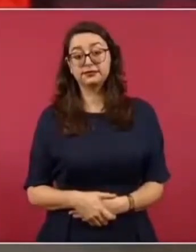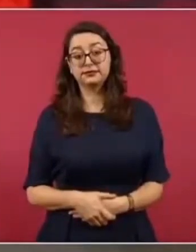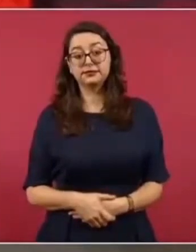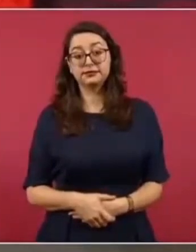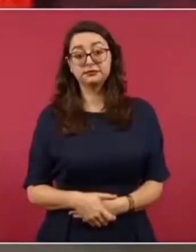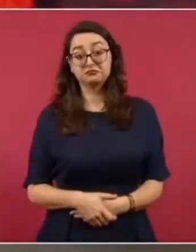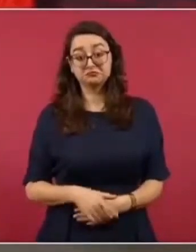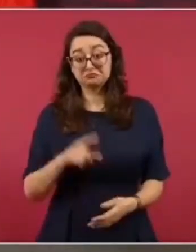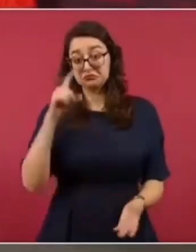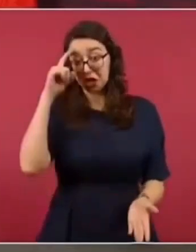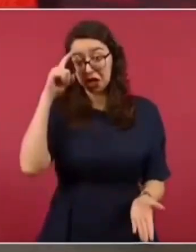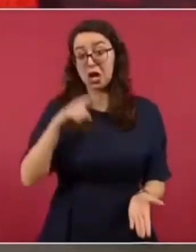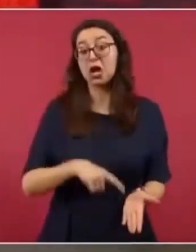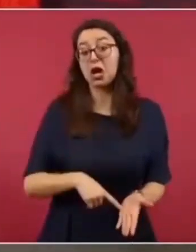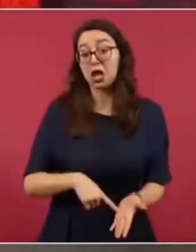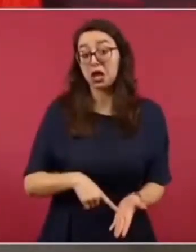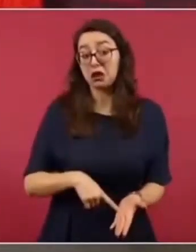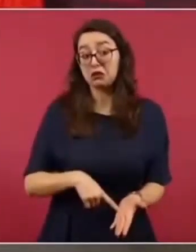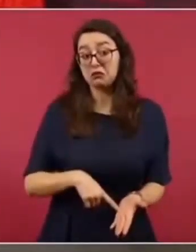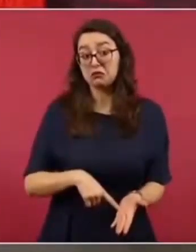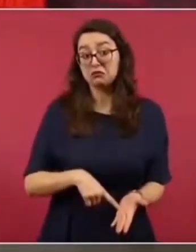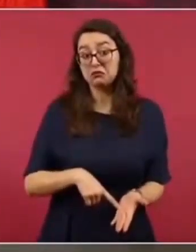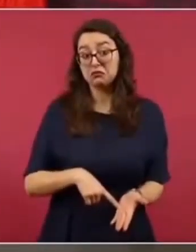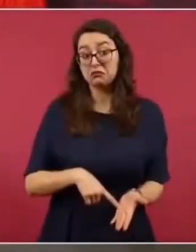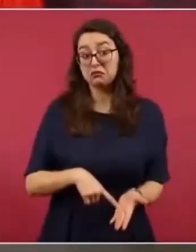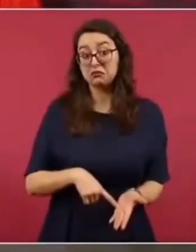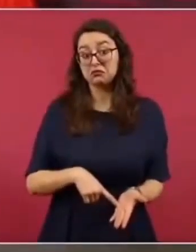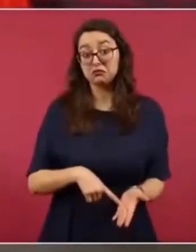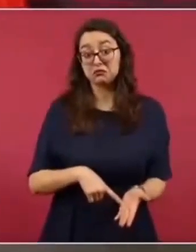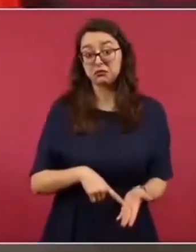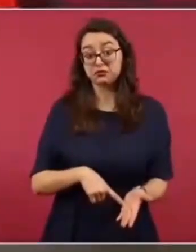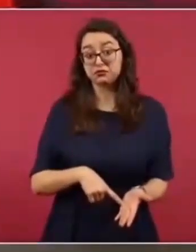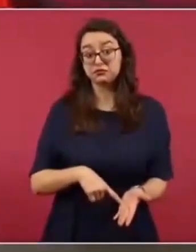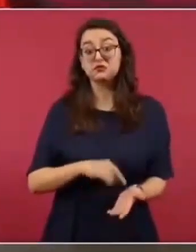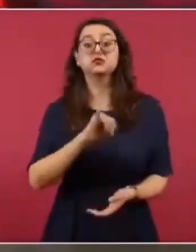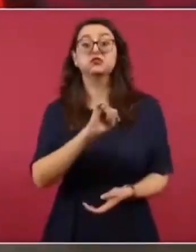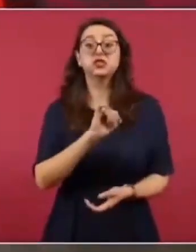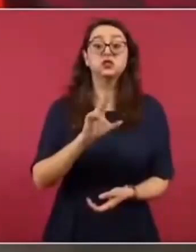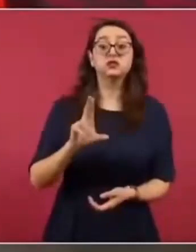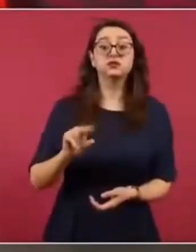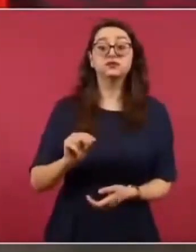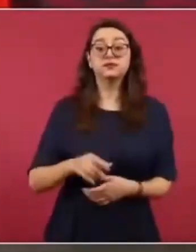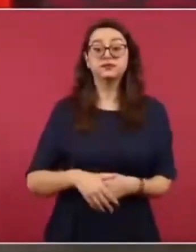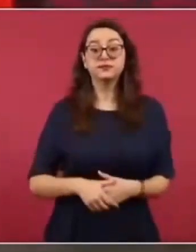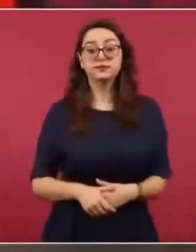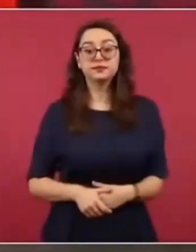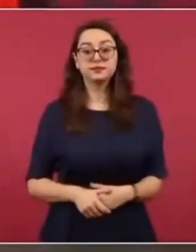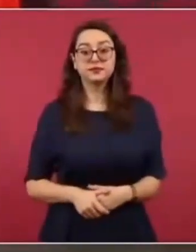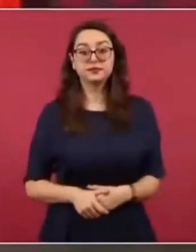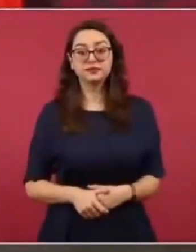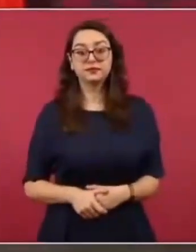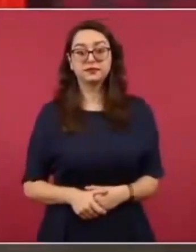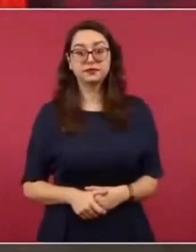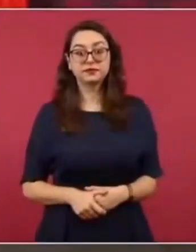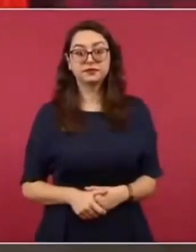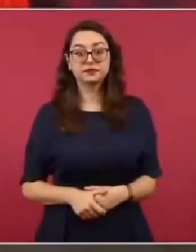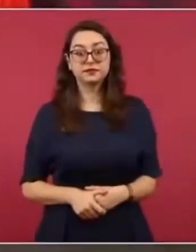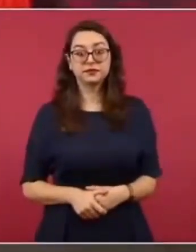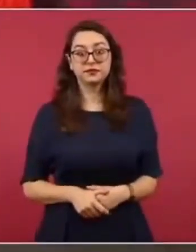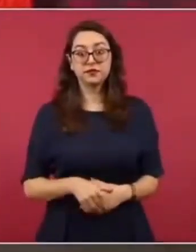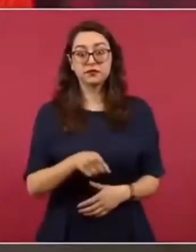¿Le cree o no? Dice Mallorca,